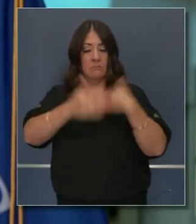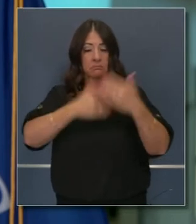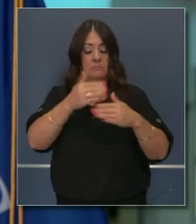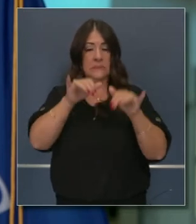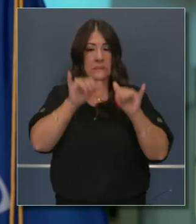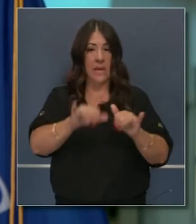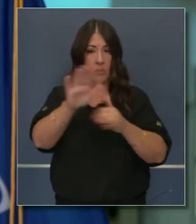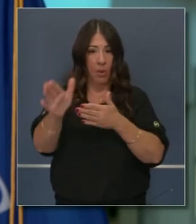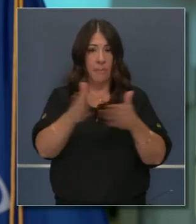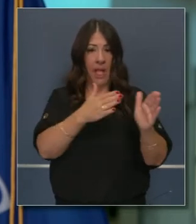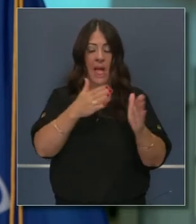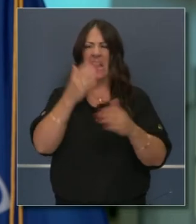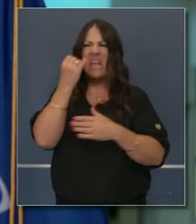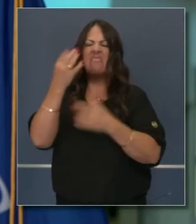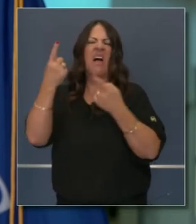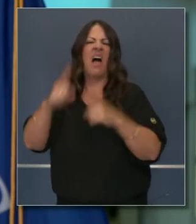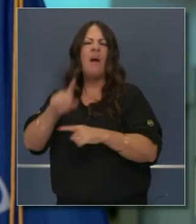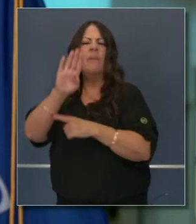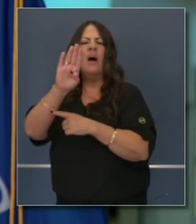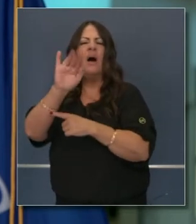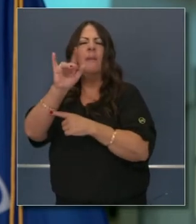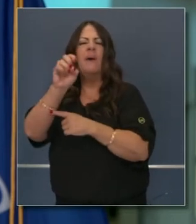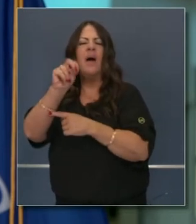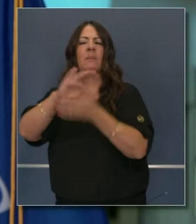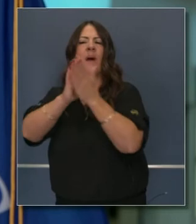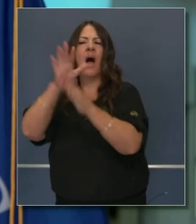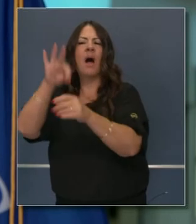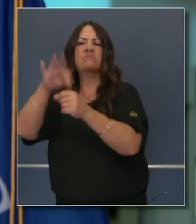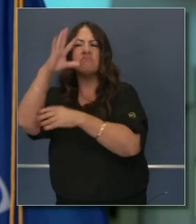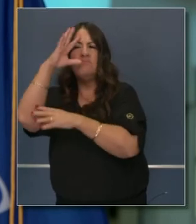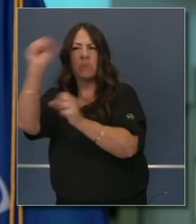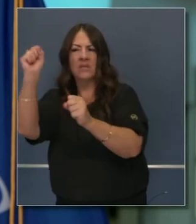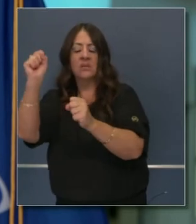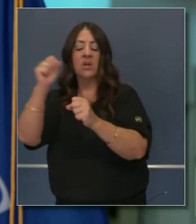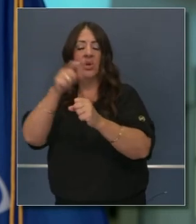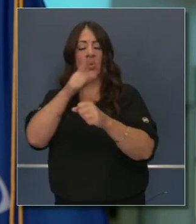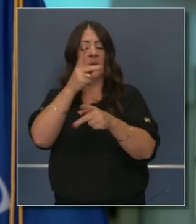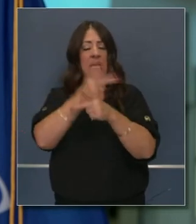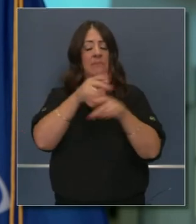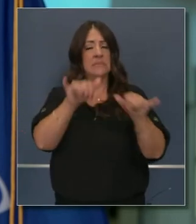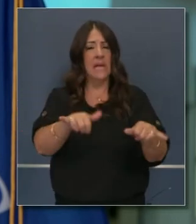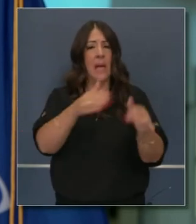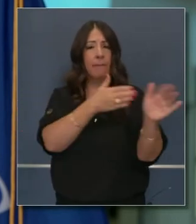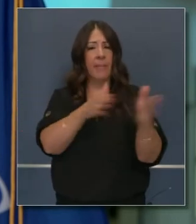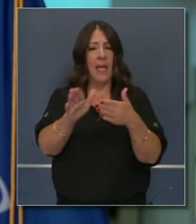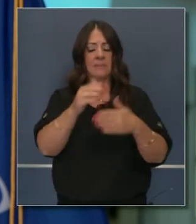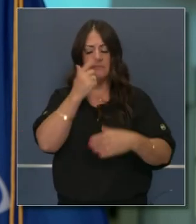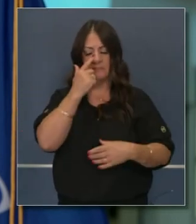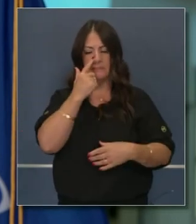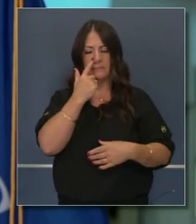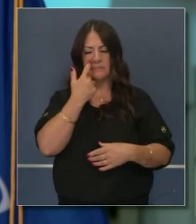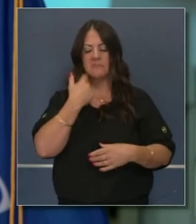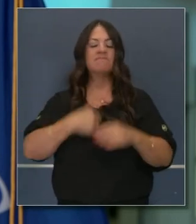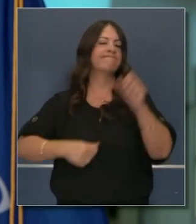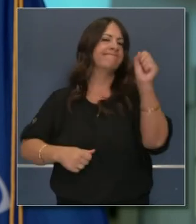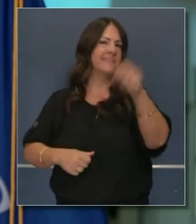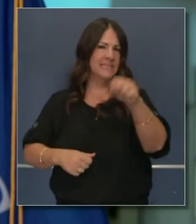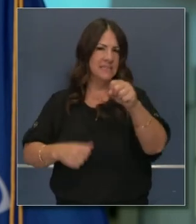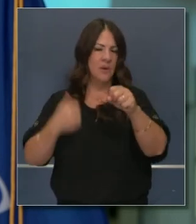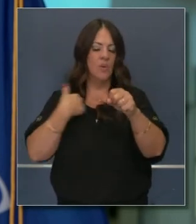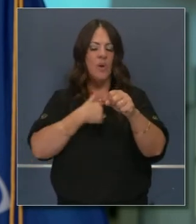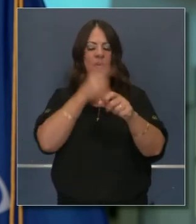manera hasta que Biden sea elegido presidente. Sí, así lo haremos. Hablando del doctor Ghali, él está aquí poder responder